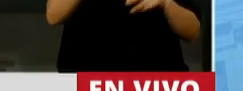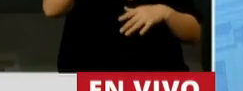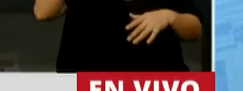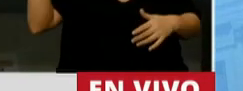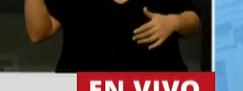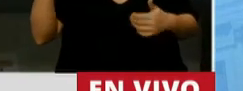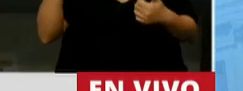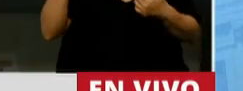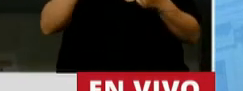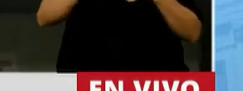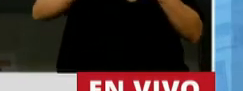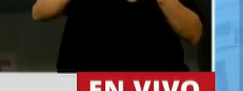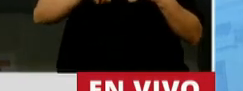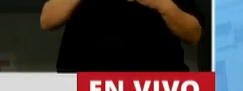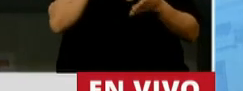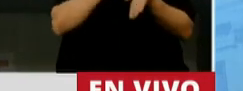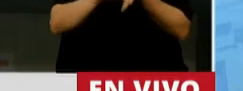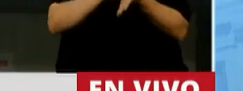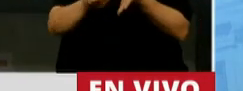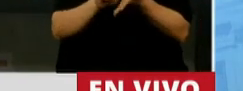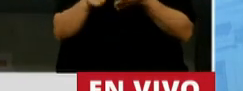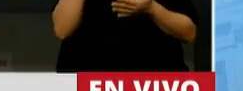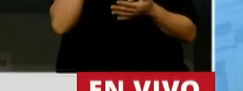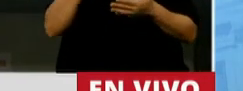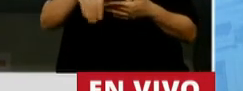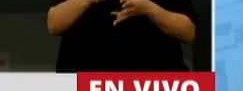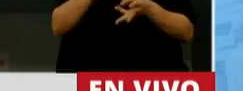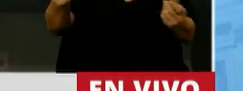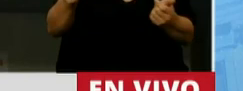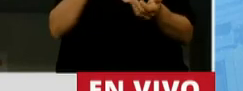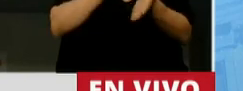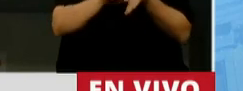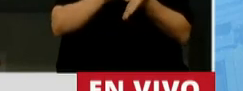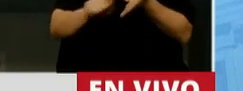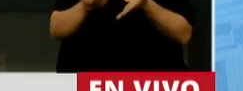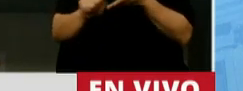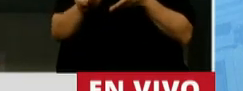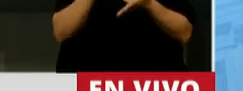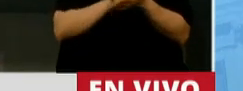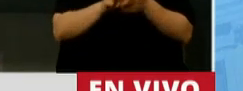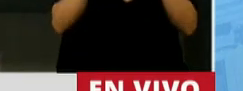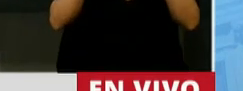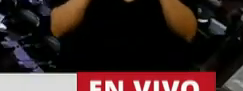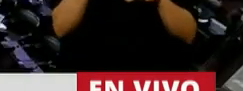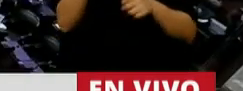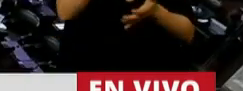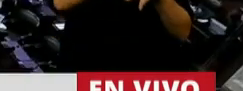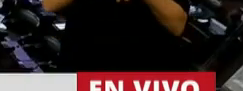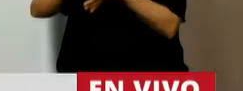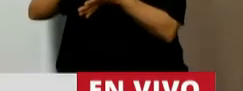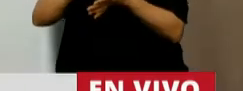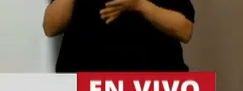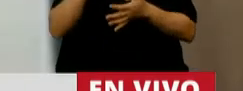externos, como ese autor, ya termino, presidente, como ese autor de los tres países que hay, o como